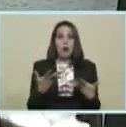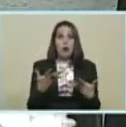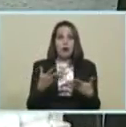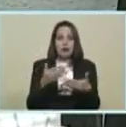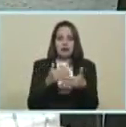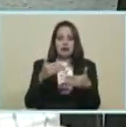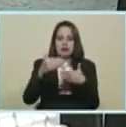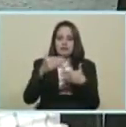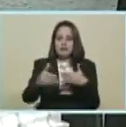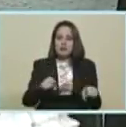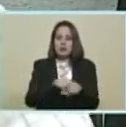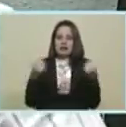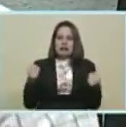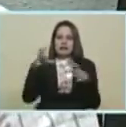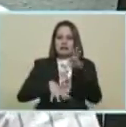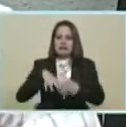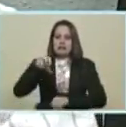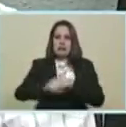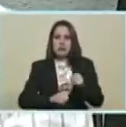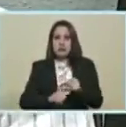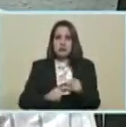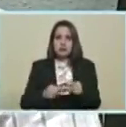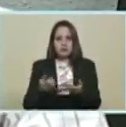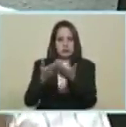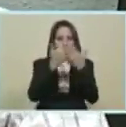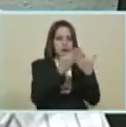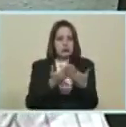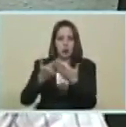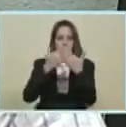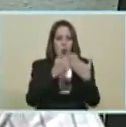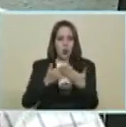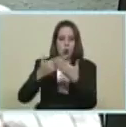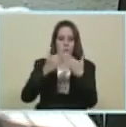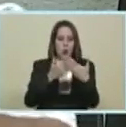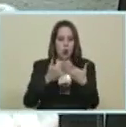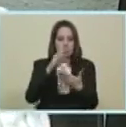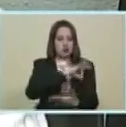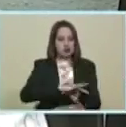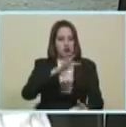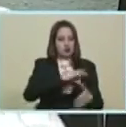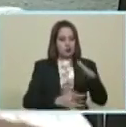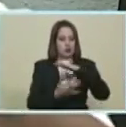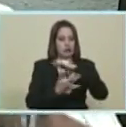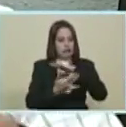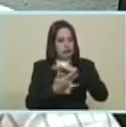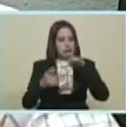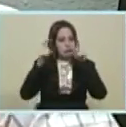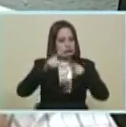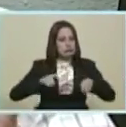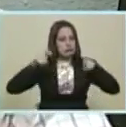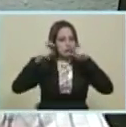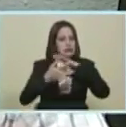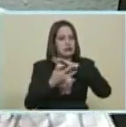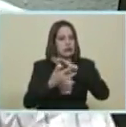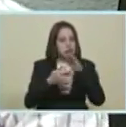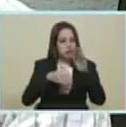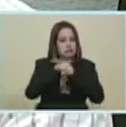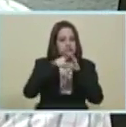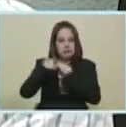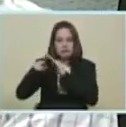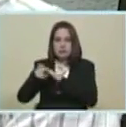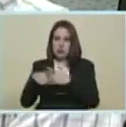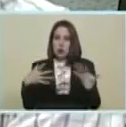Esos patrones De consumo Entonces Los estudiosos O tecnistas Agrotécnicos La gente que se mete Al campo